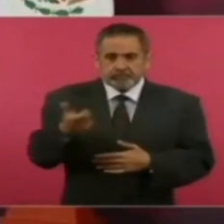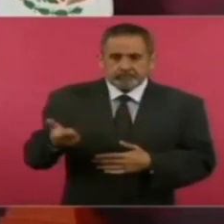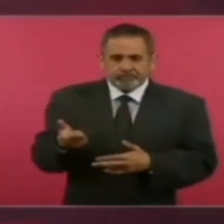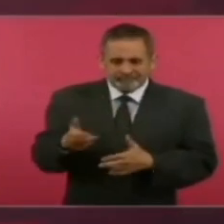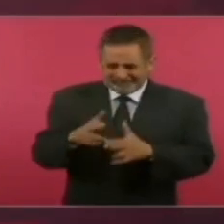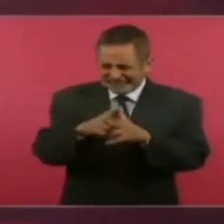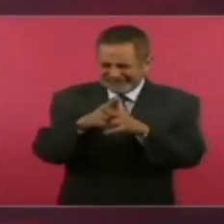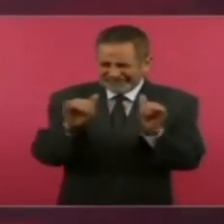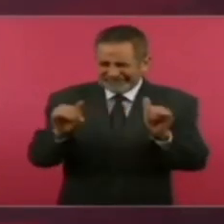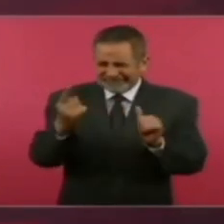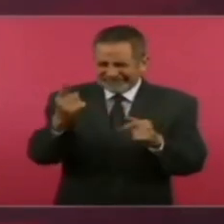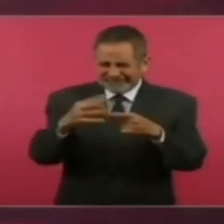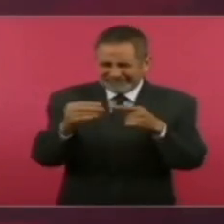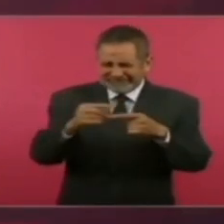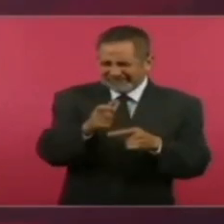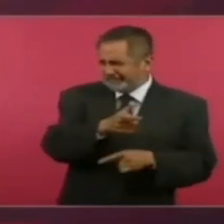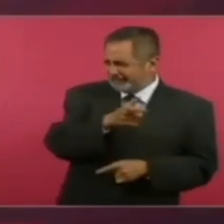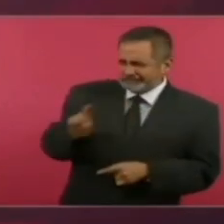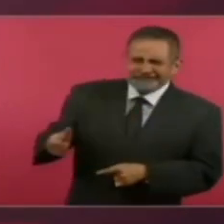pagaron un centavo